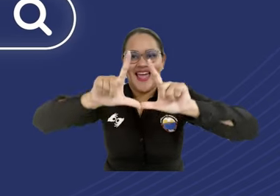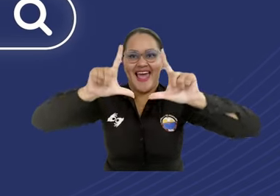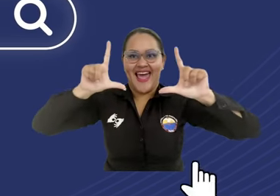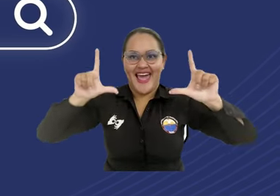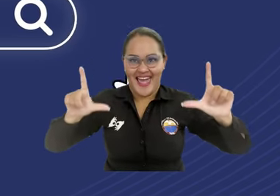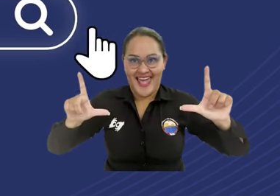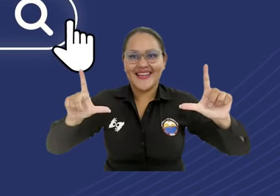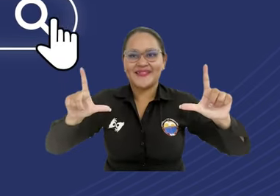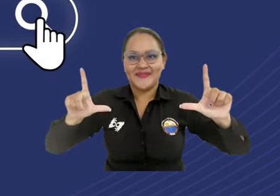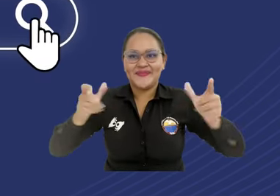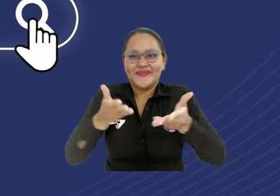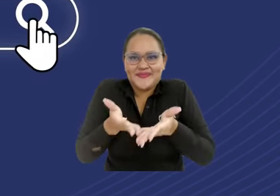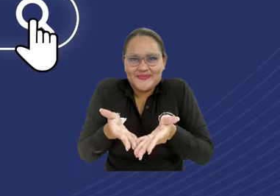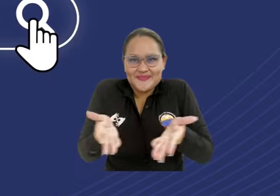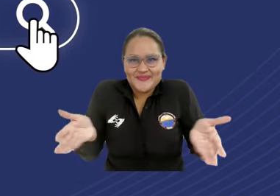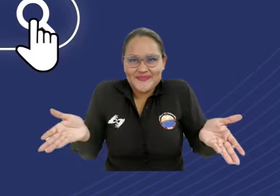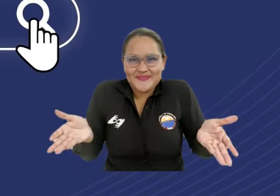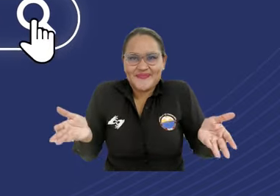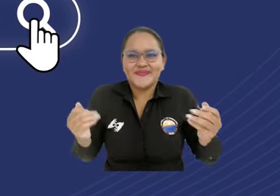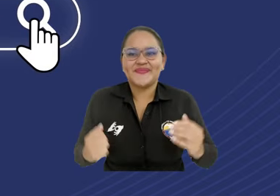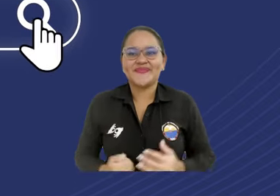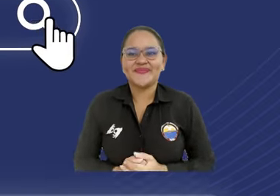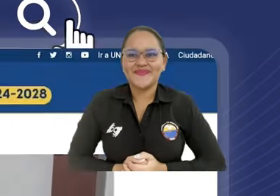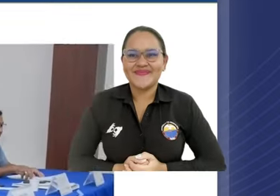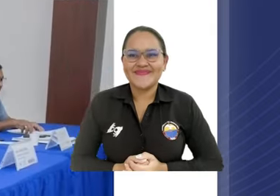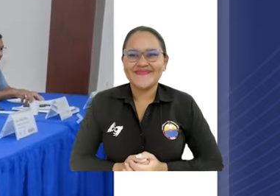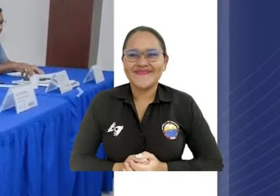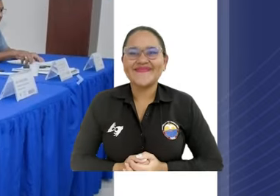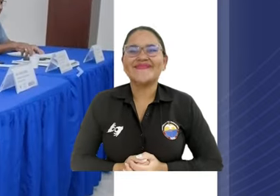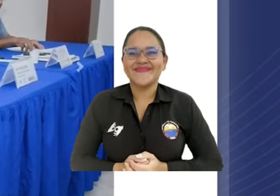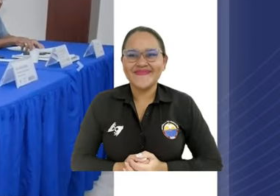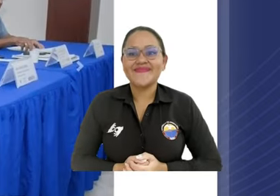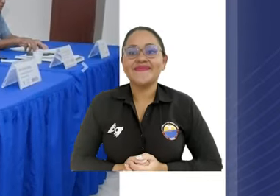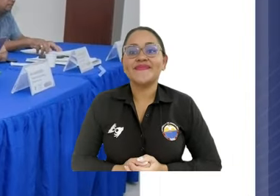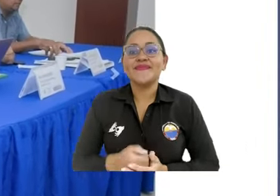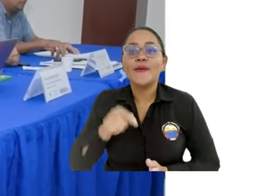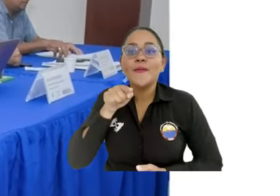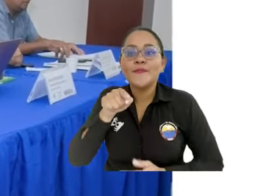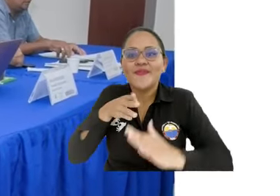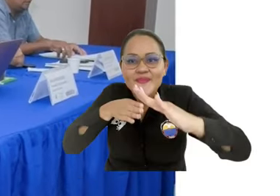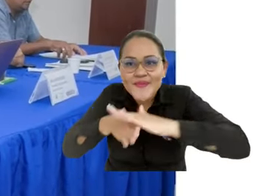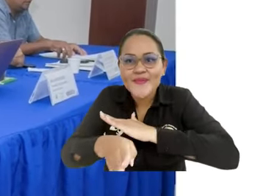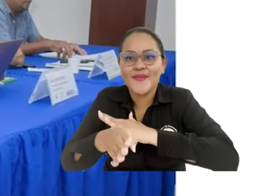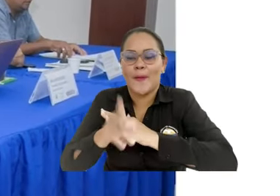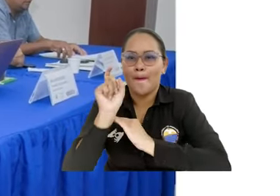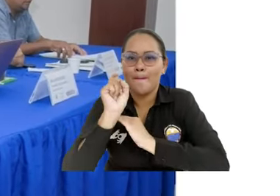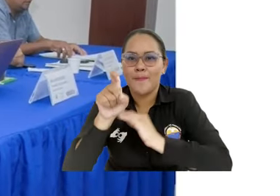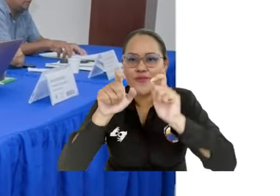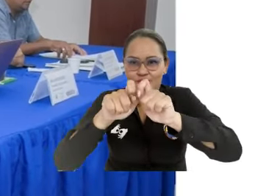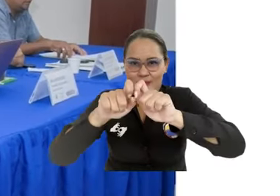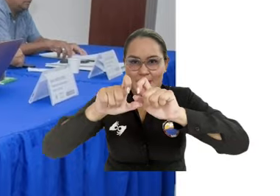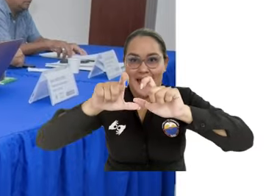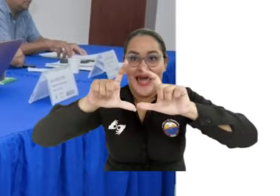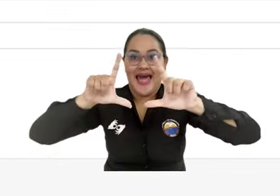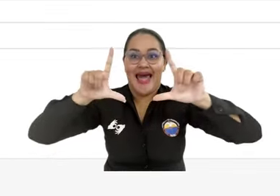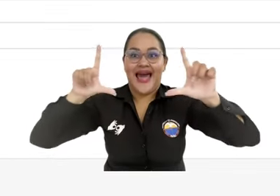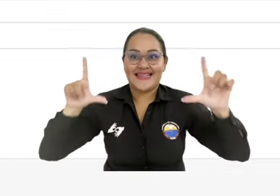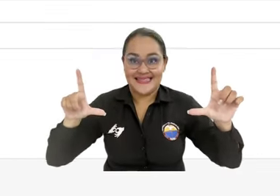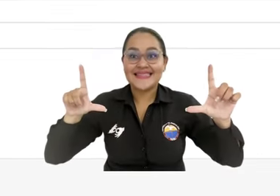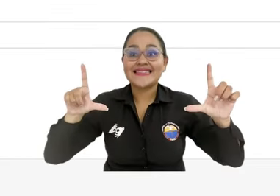consulta.unimagdalena.edu.co y da clic en el botón Accede a la plataforma de votación UDA